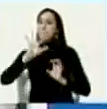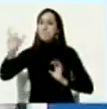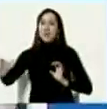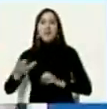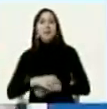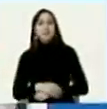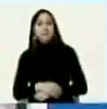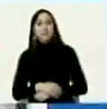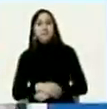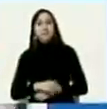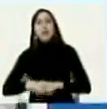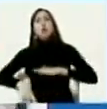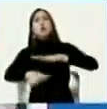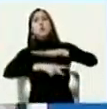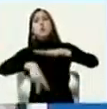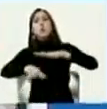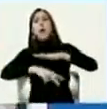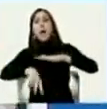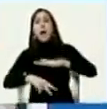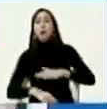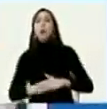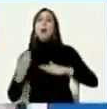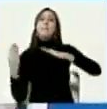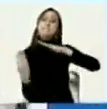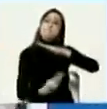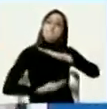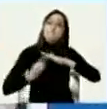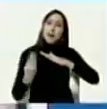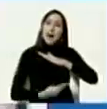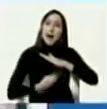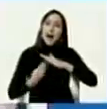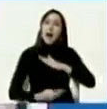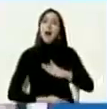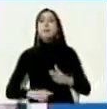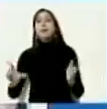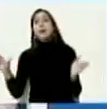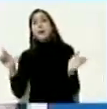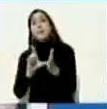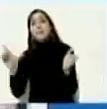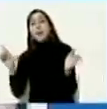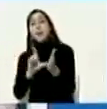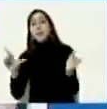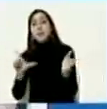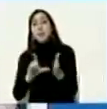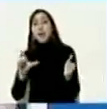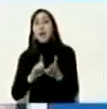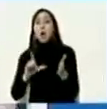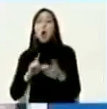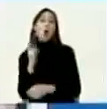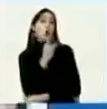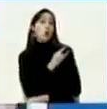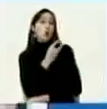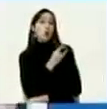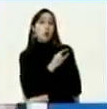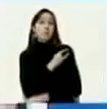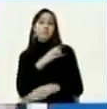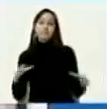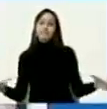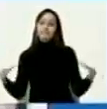inicial de la educación primaria de la educación secundaria y de la educación universitaria